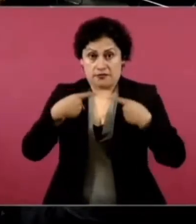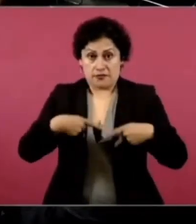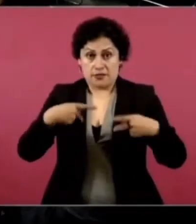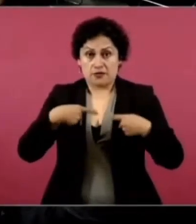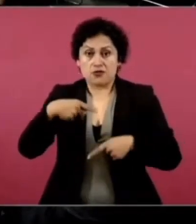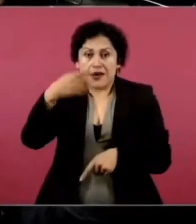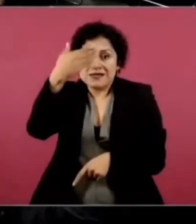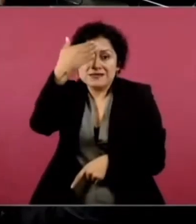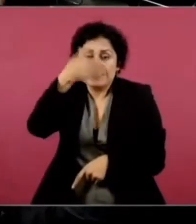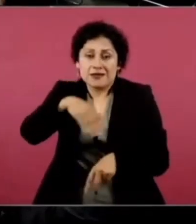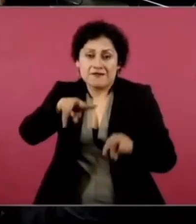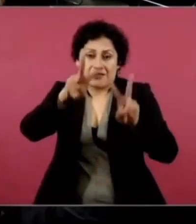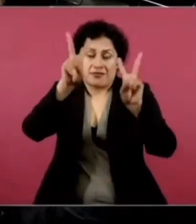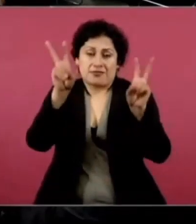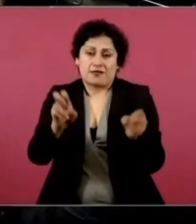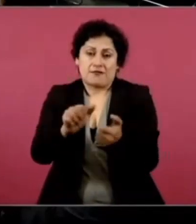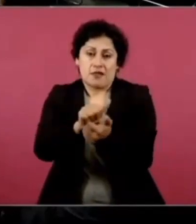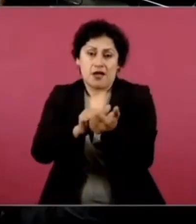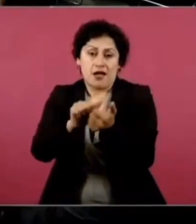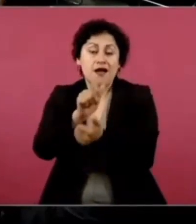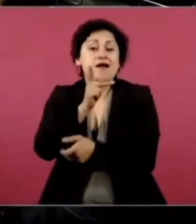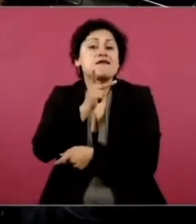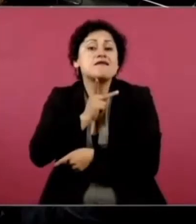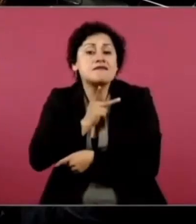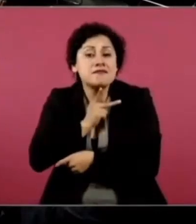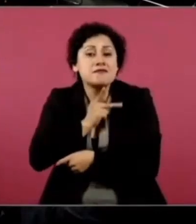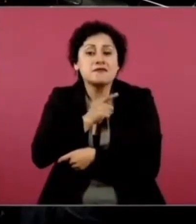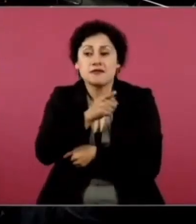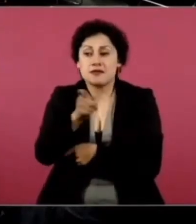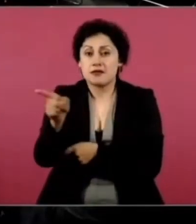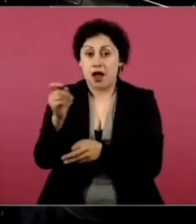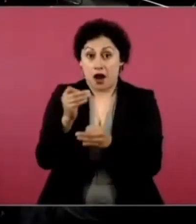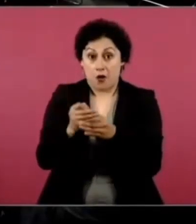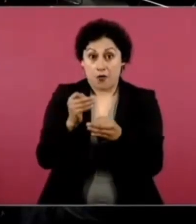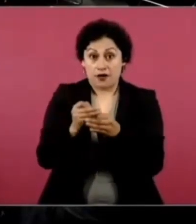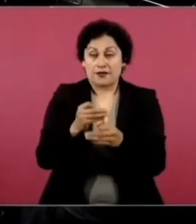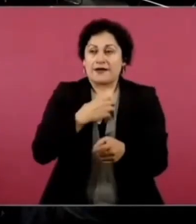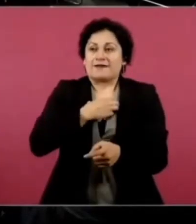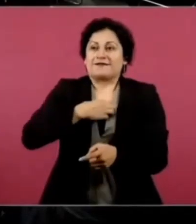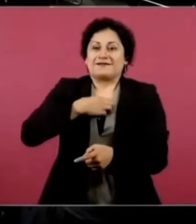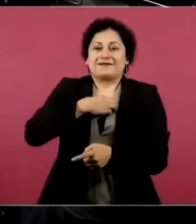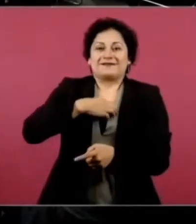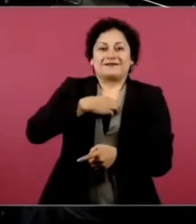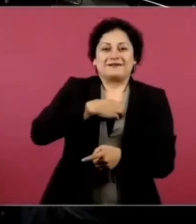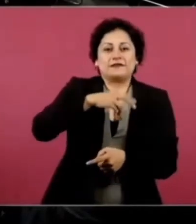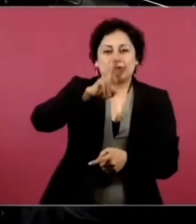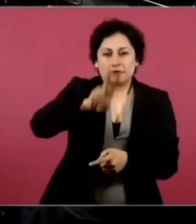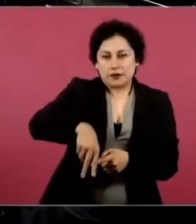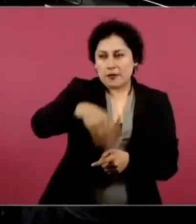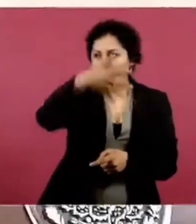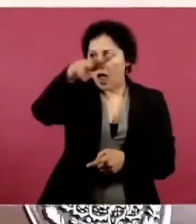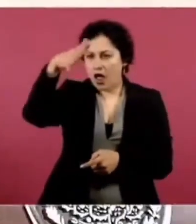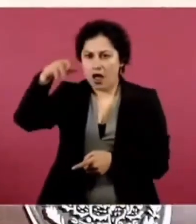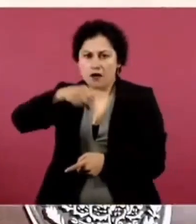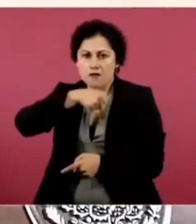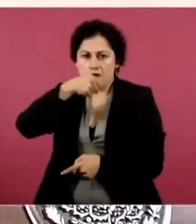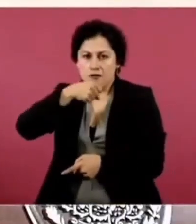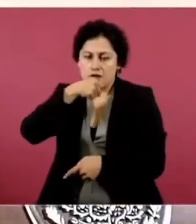refineros, que están felices, adultos mayores respetables.